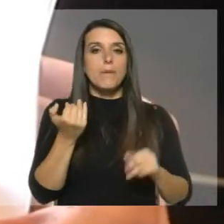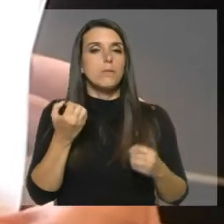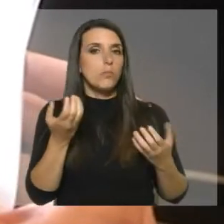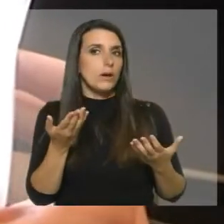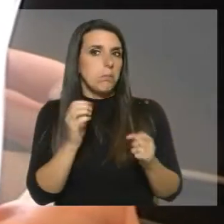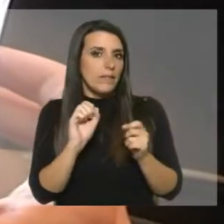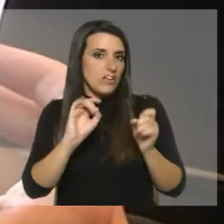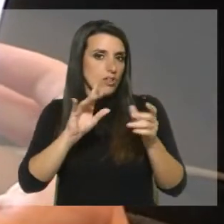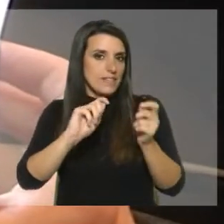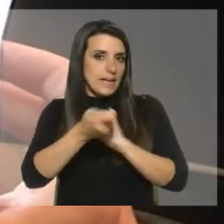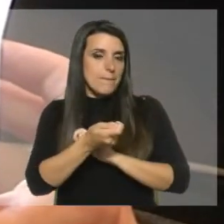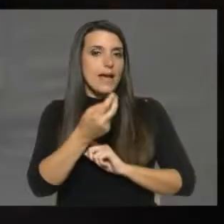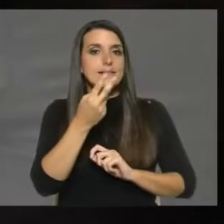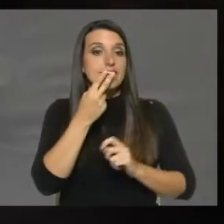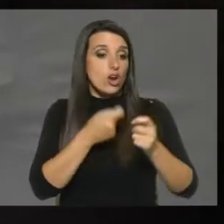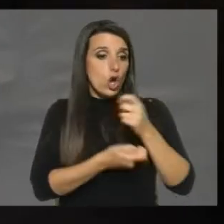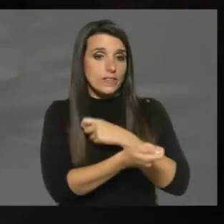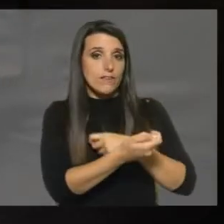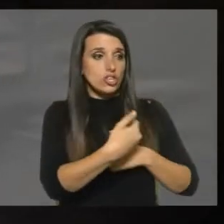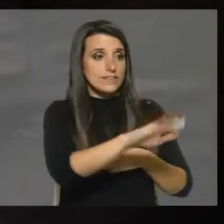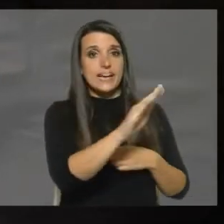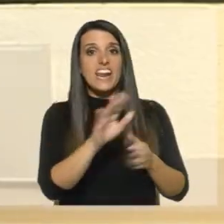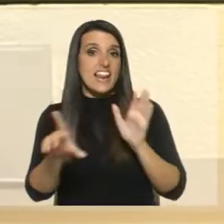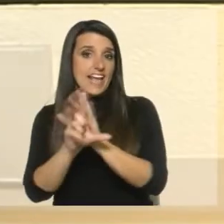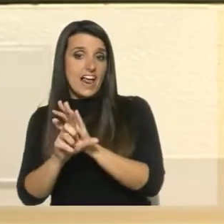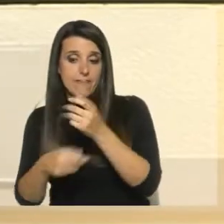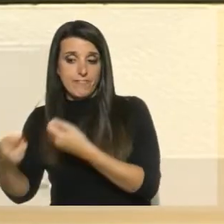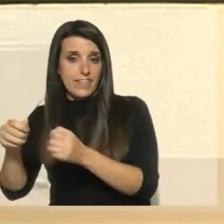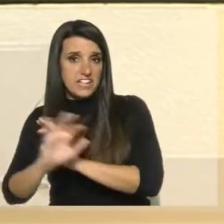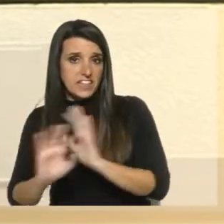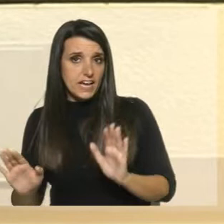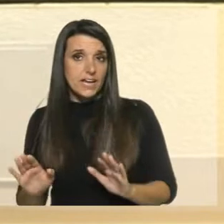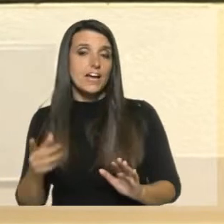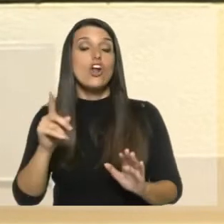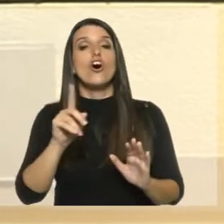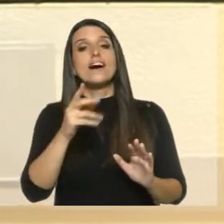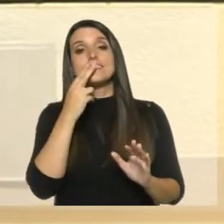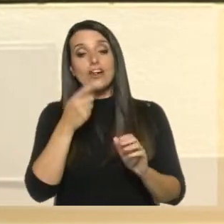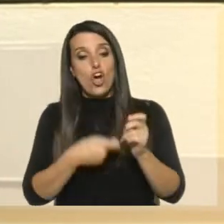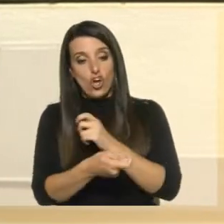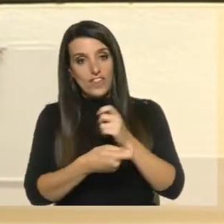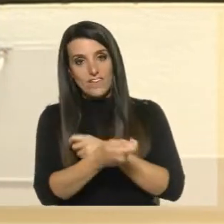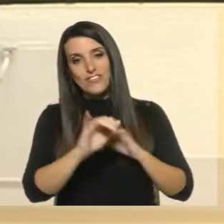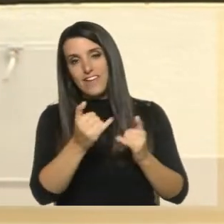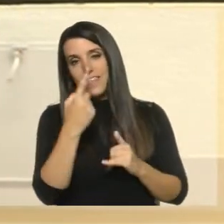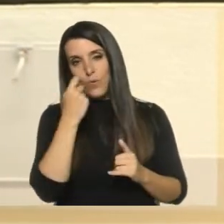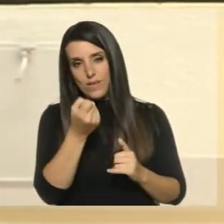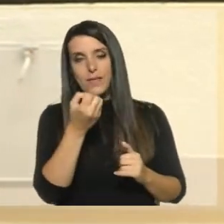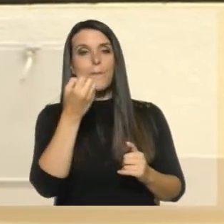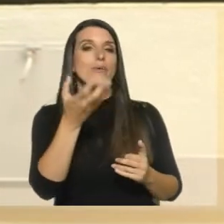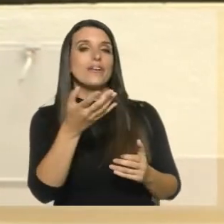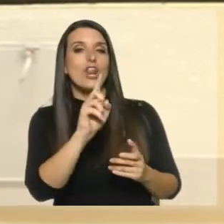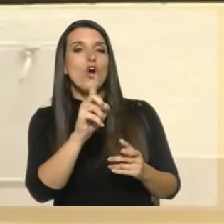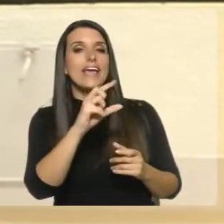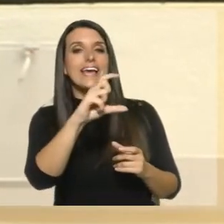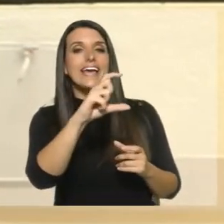simplemente cambiar cigarro de contrabando por cigarro legal? No, en realidad el contrabando hoy en día ya se detecta porque el contrabando no